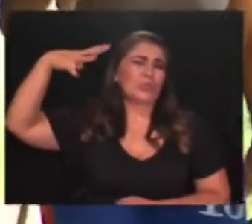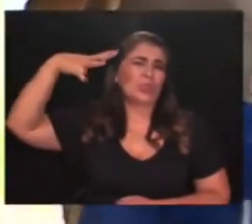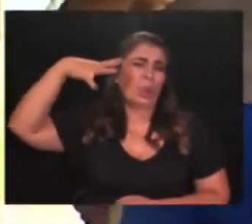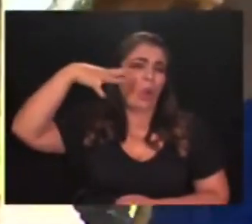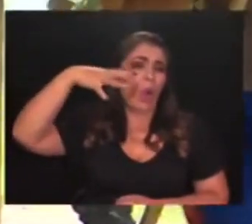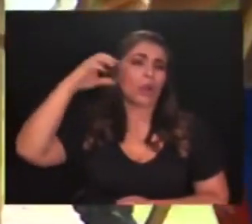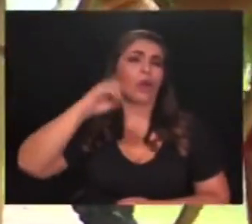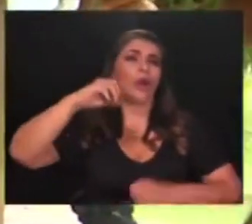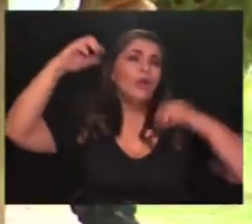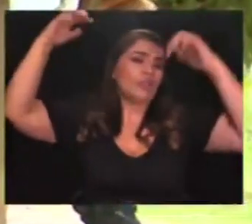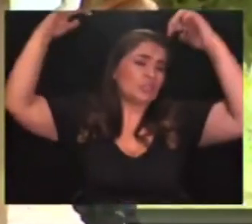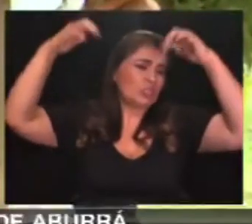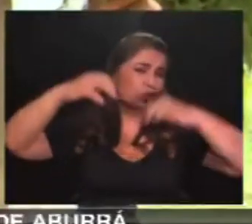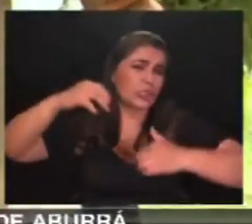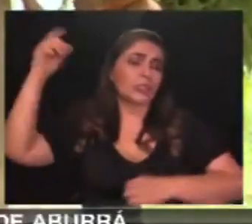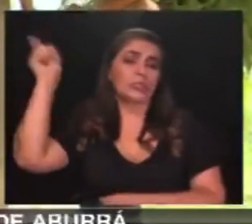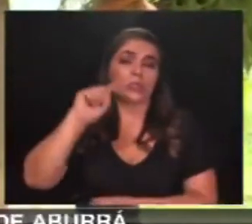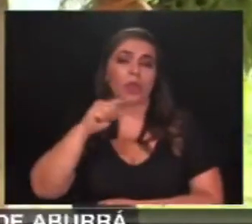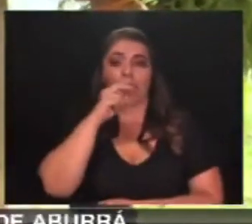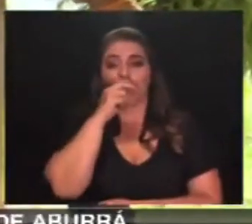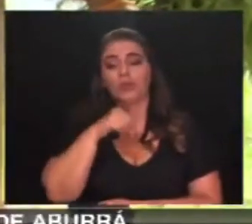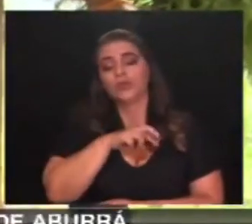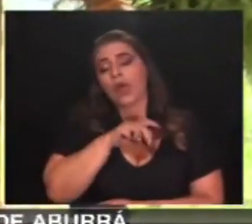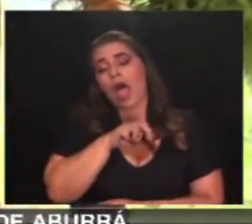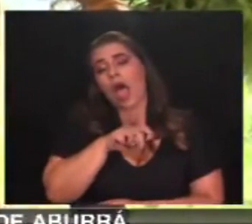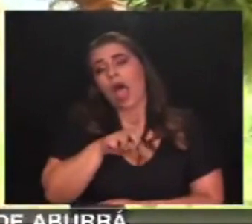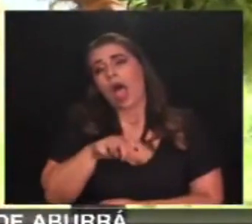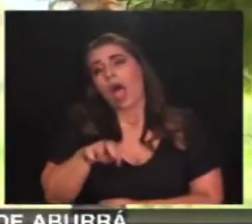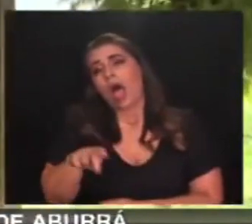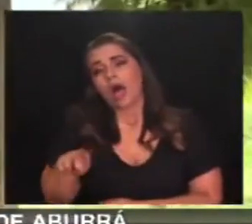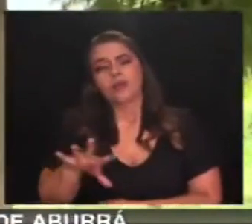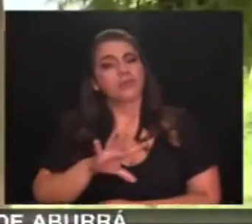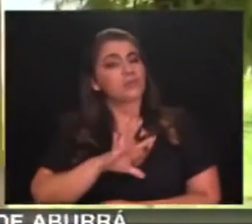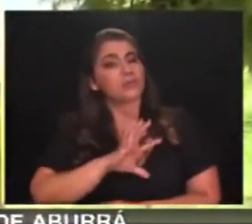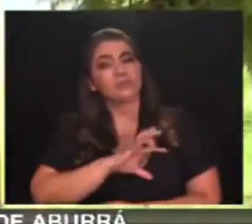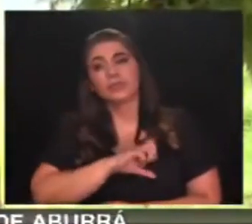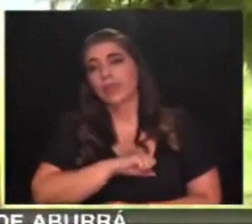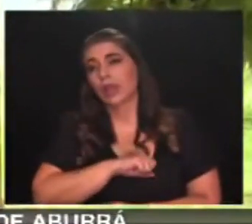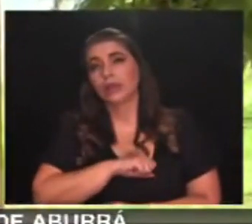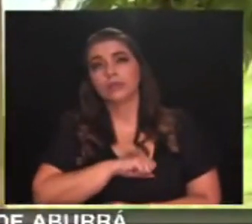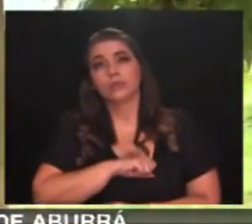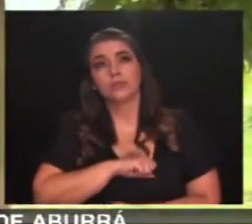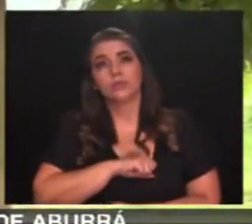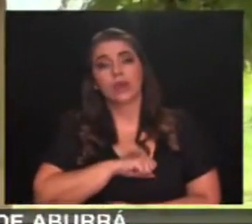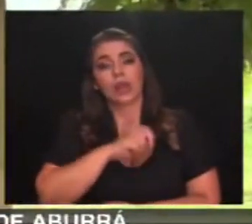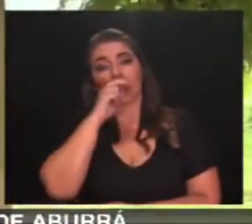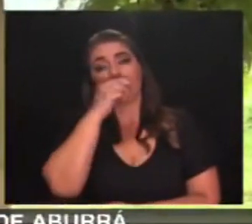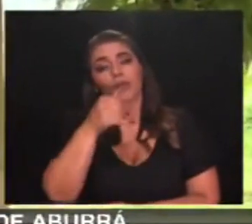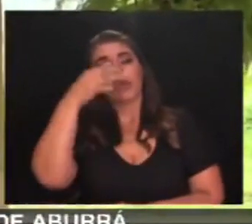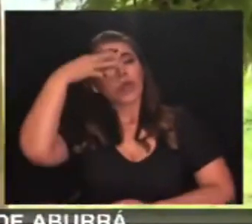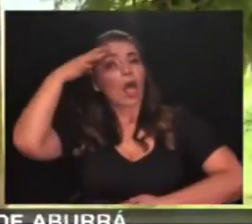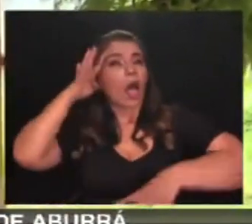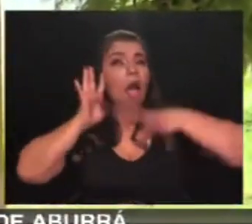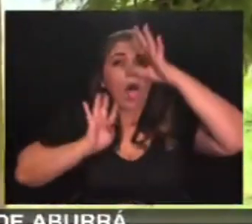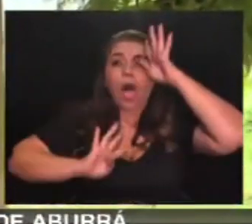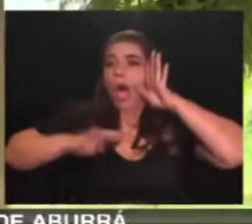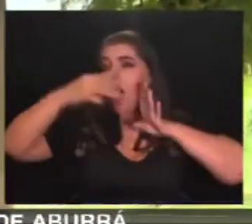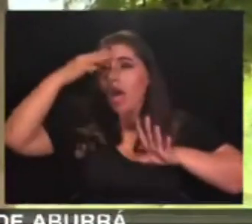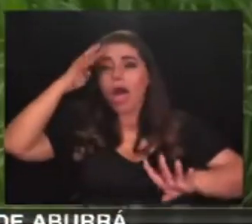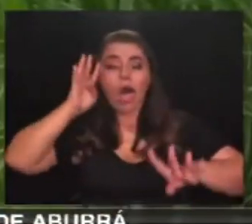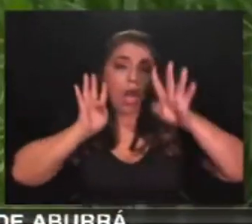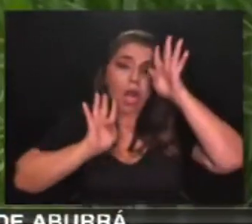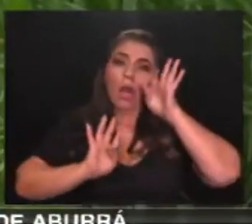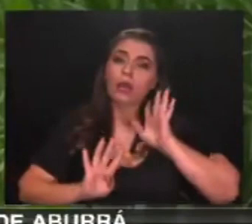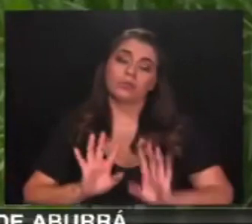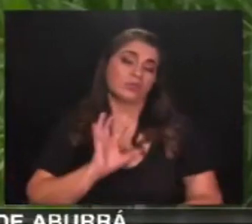llueva, truene y esos niños por aquí caminando, ¡ay, qué dolor! ¡Huagad en sudor! ¡Huagad